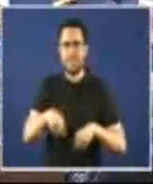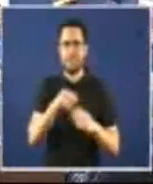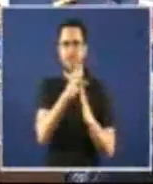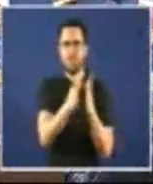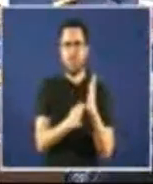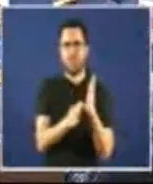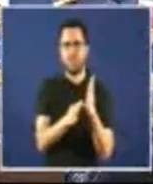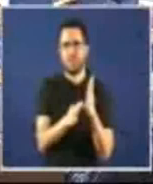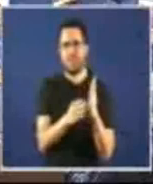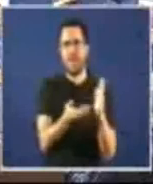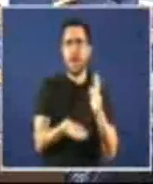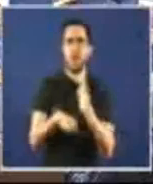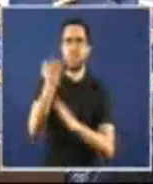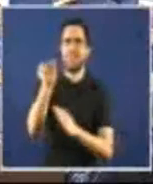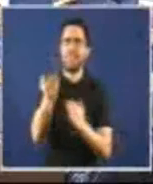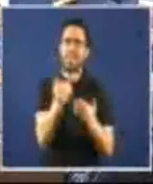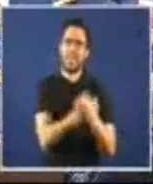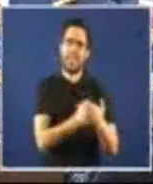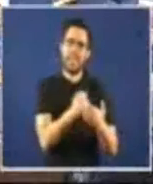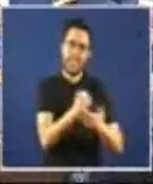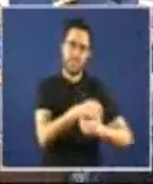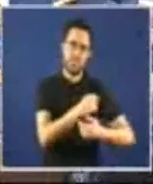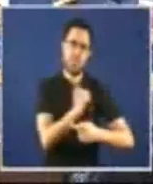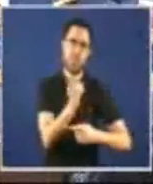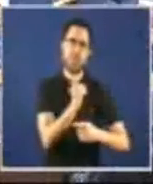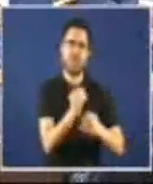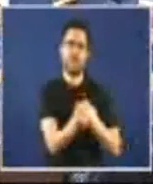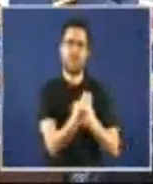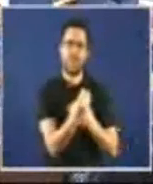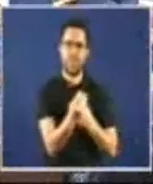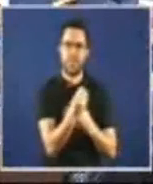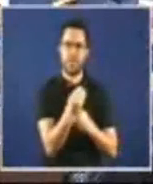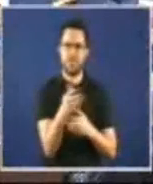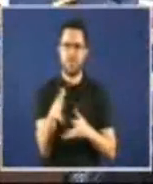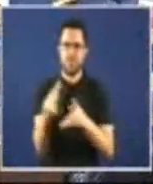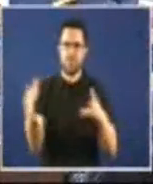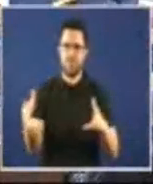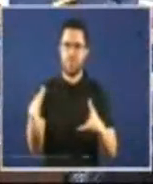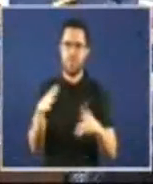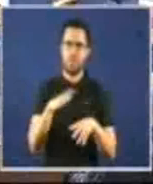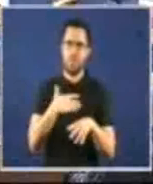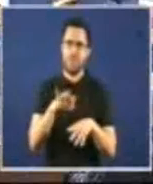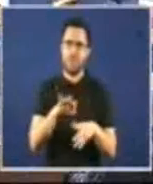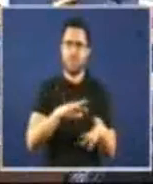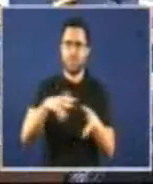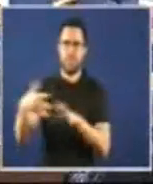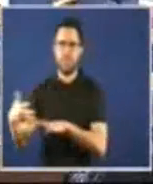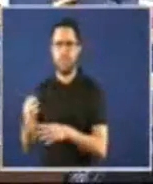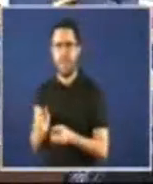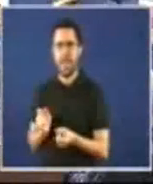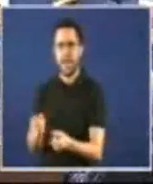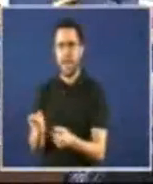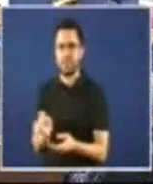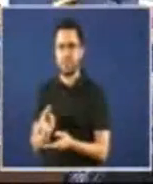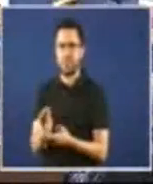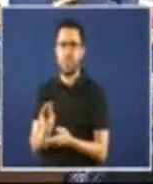non financieros de xeito que se poidan cando menos minorar os brutais recortes que opera a xunta no orzamento de gastos destinados a cubrir as